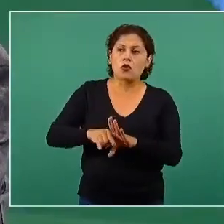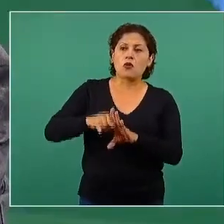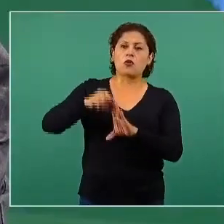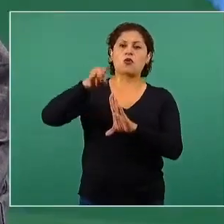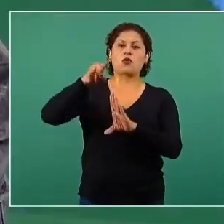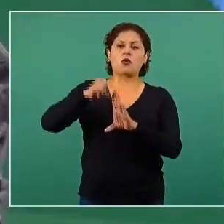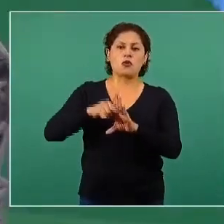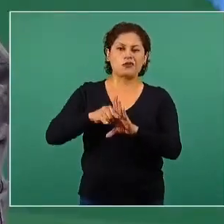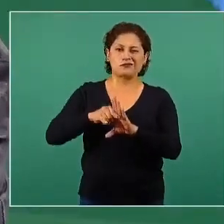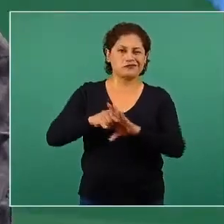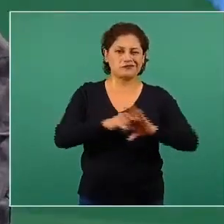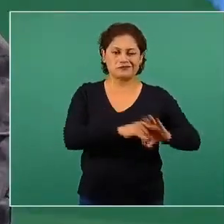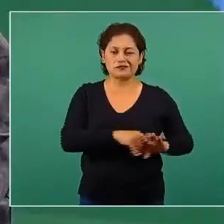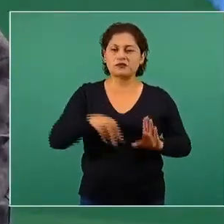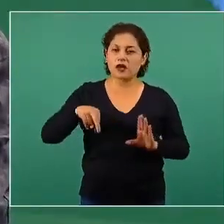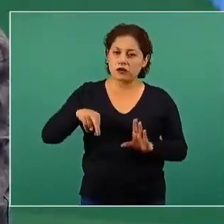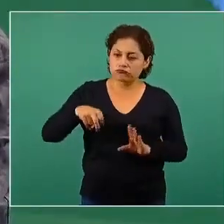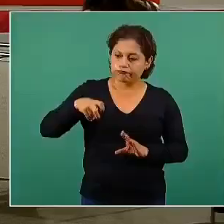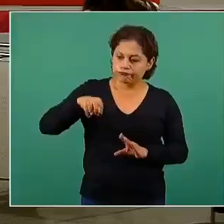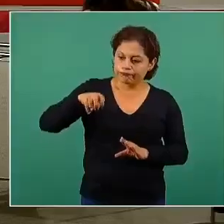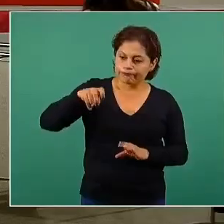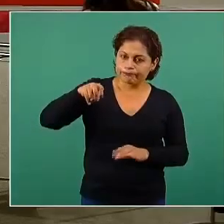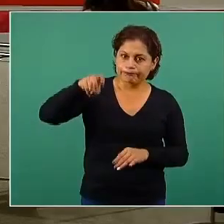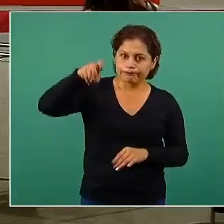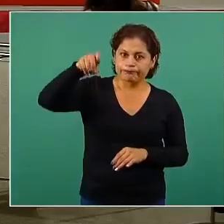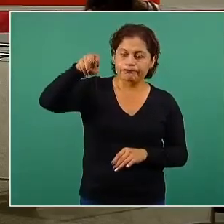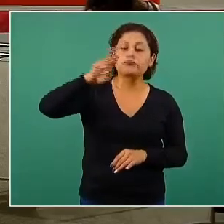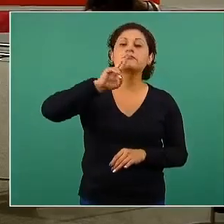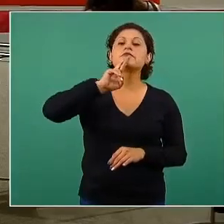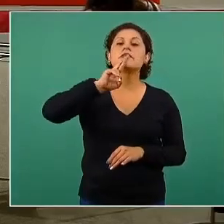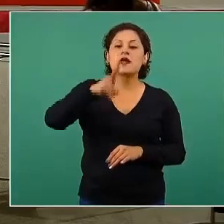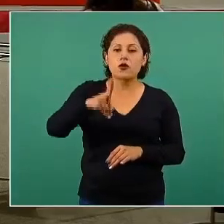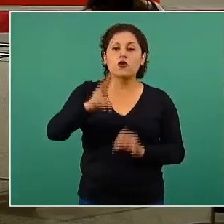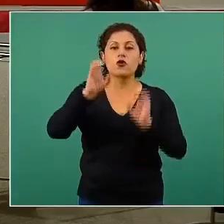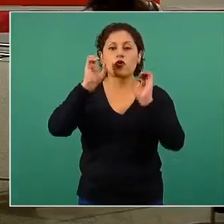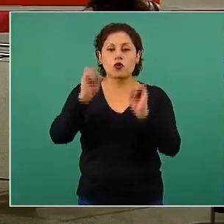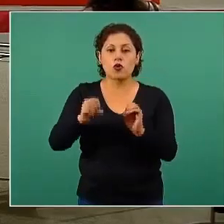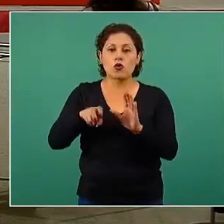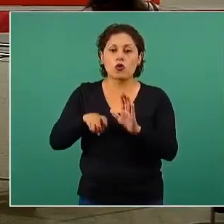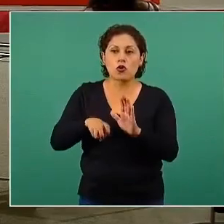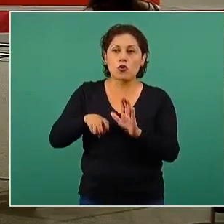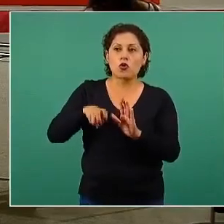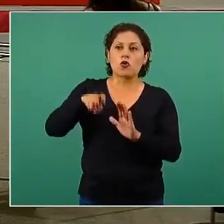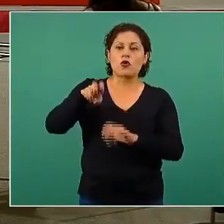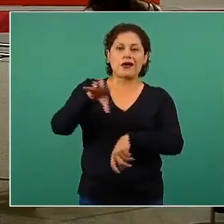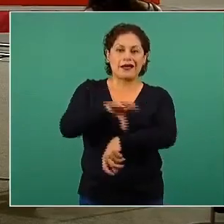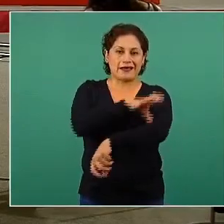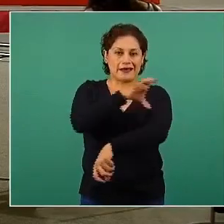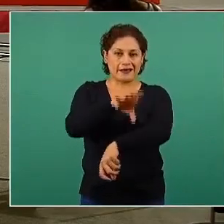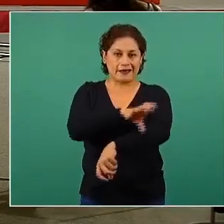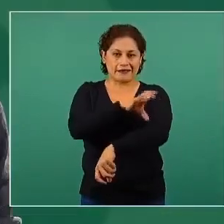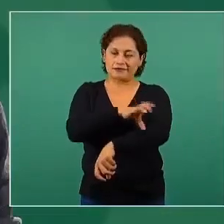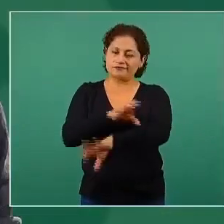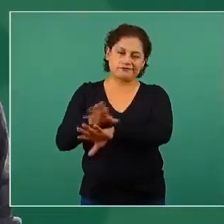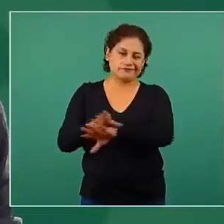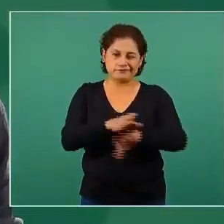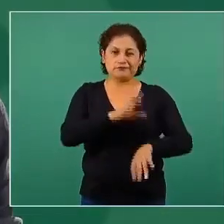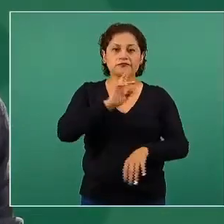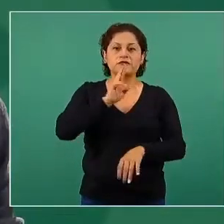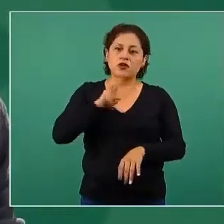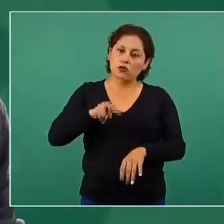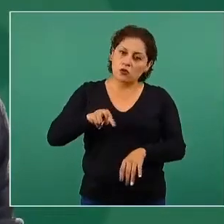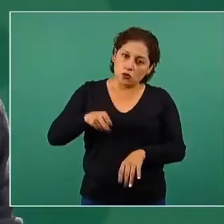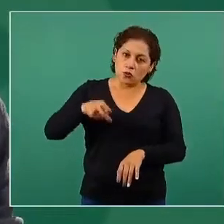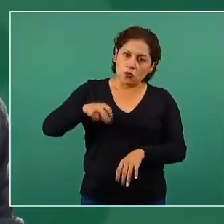usar las escaleras normales, convencionales, en vez de las escaleras mecánicas o